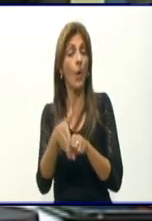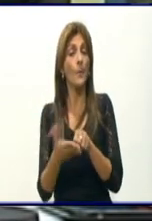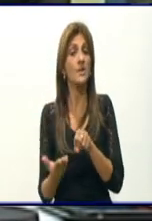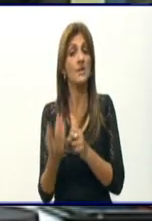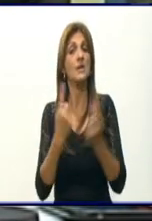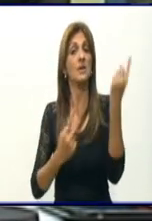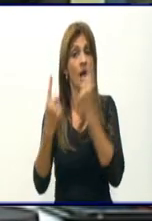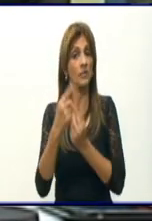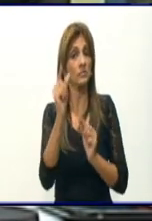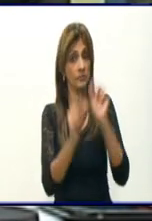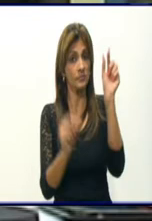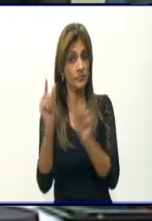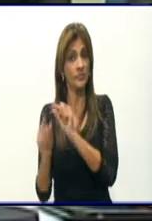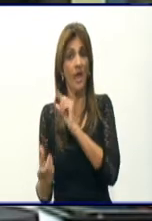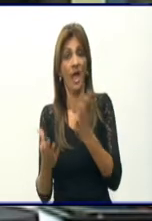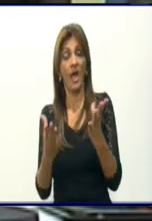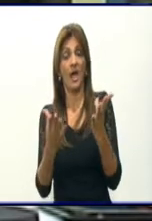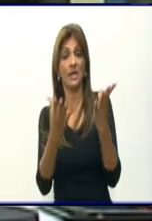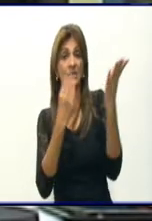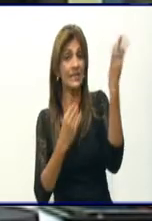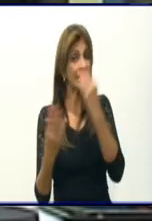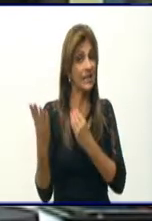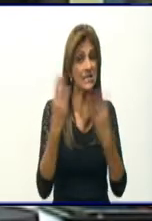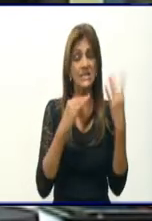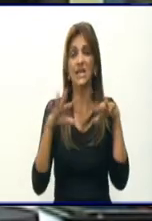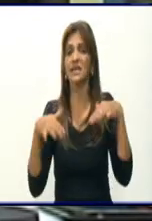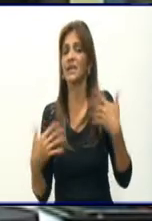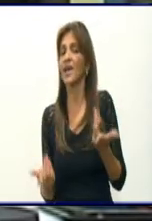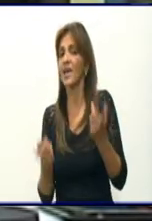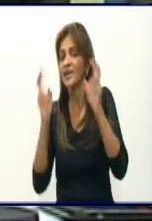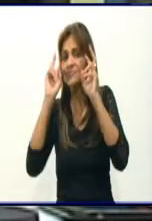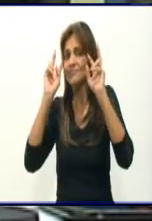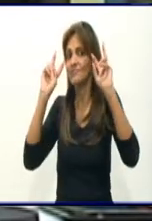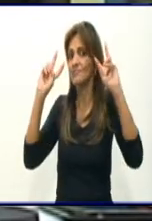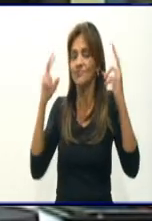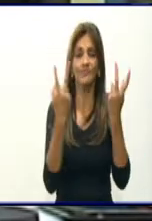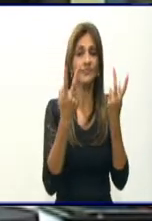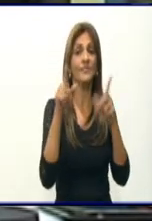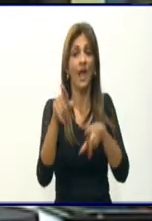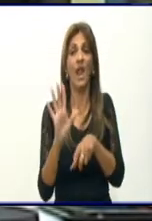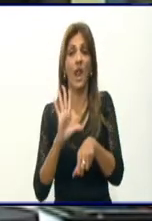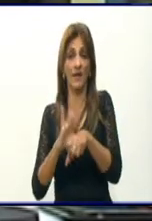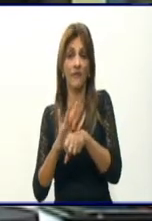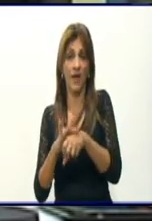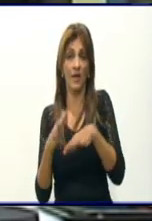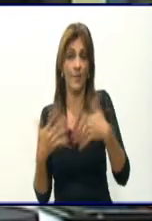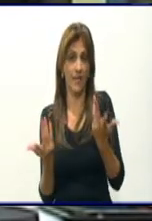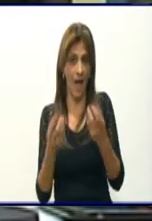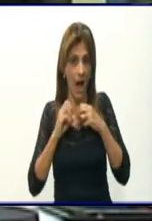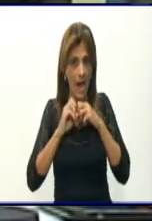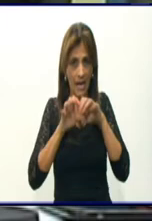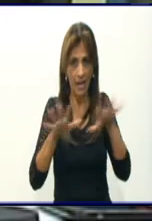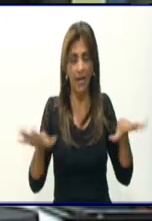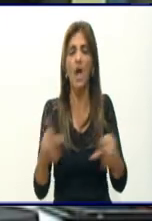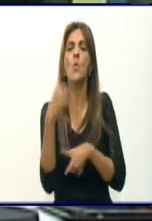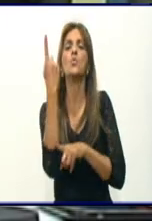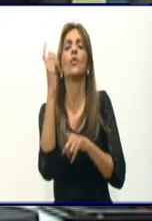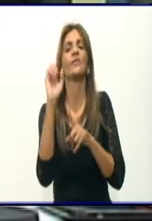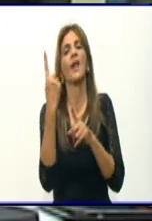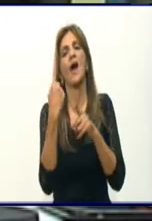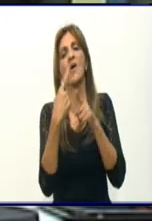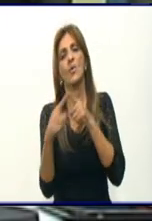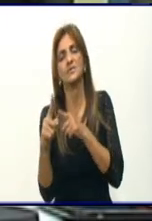en que el trauma psicológico que genera la enfermedad es uno de los elementos más